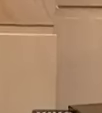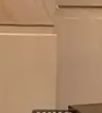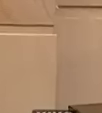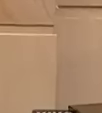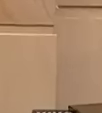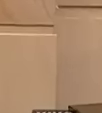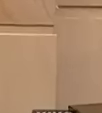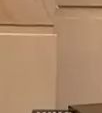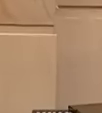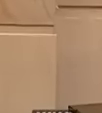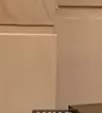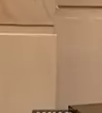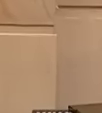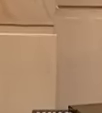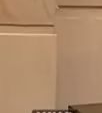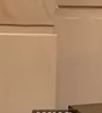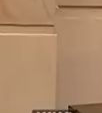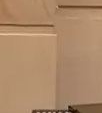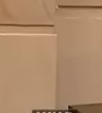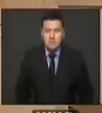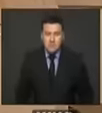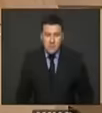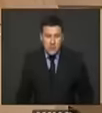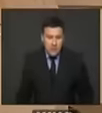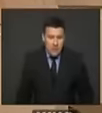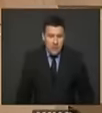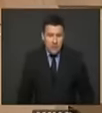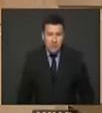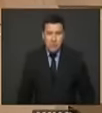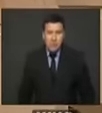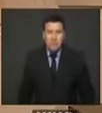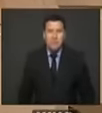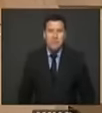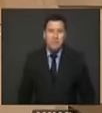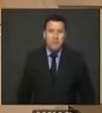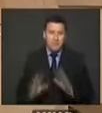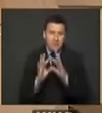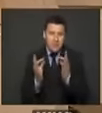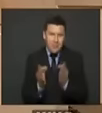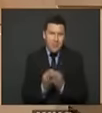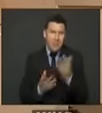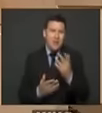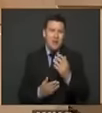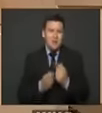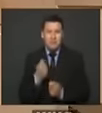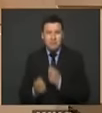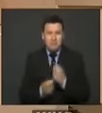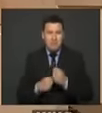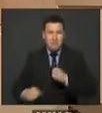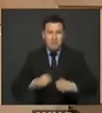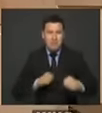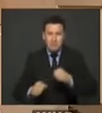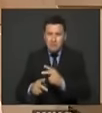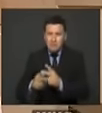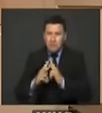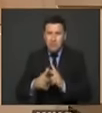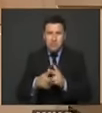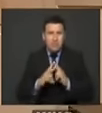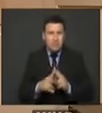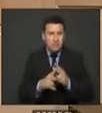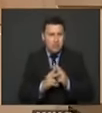un técnico agropecuario que va a ayudar a esas familias en semillas en producción en gestión de créditos